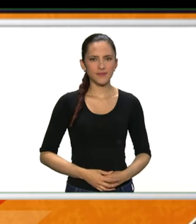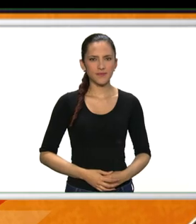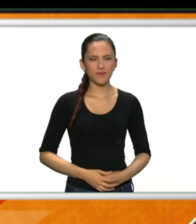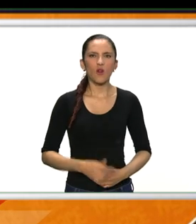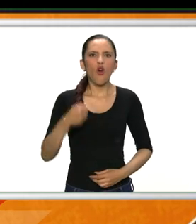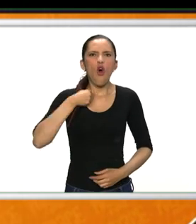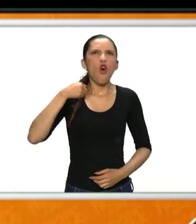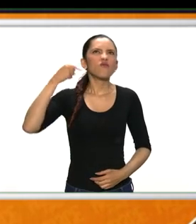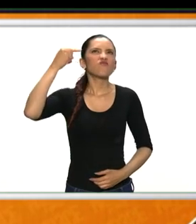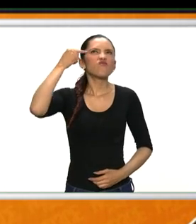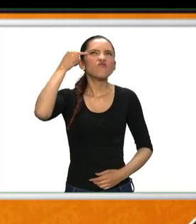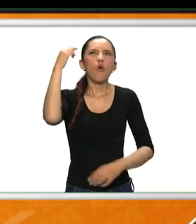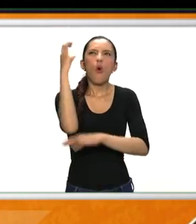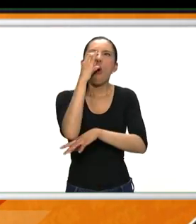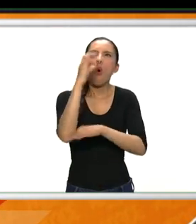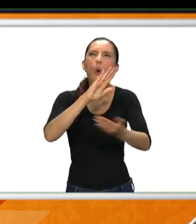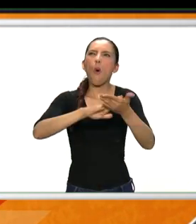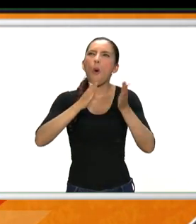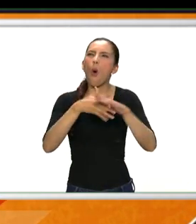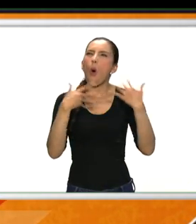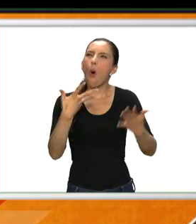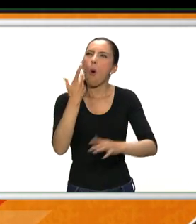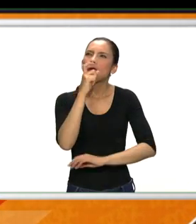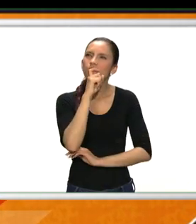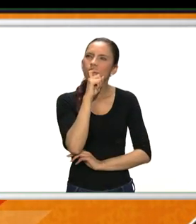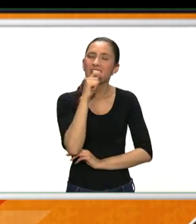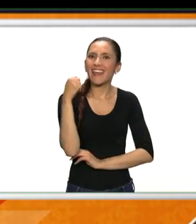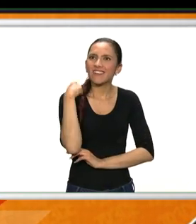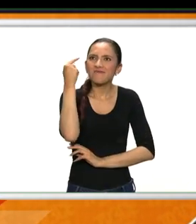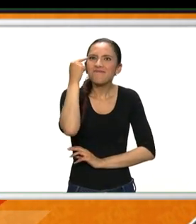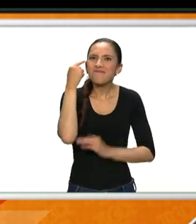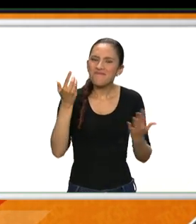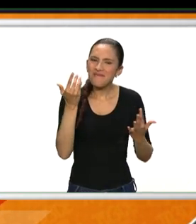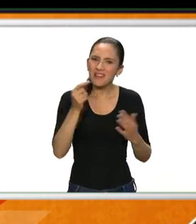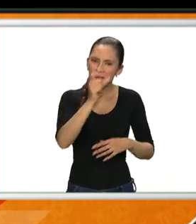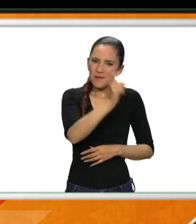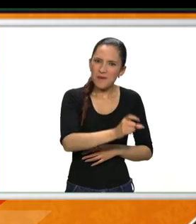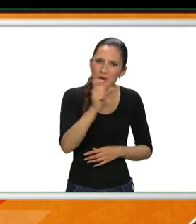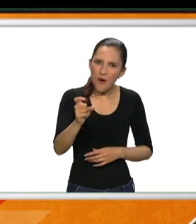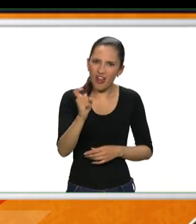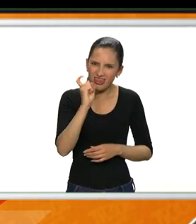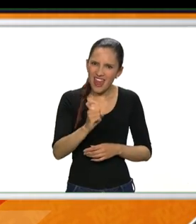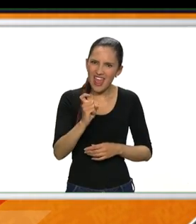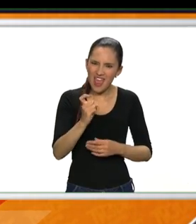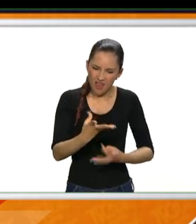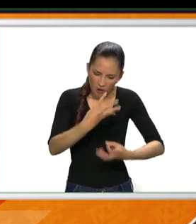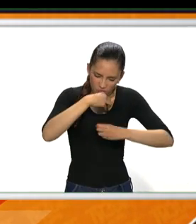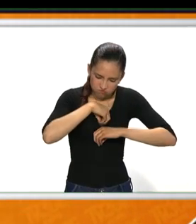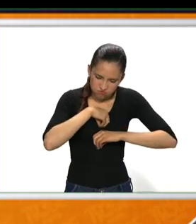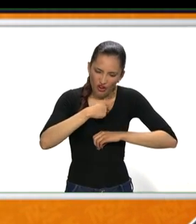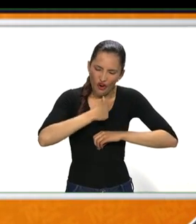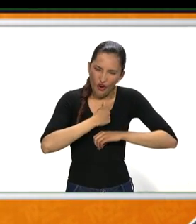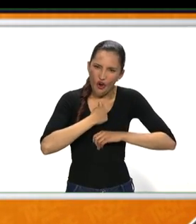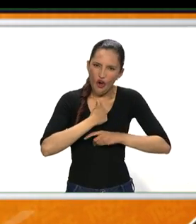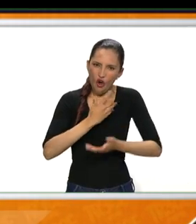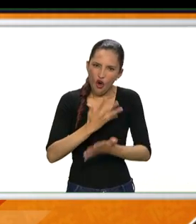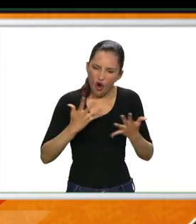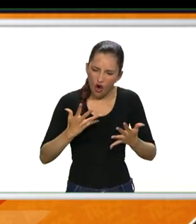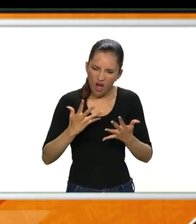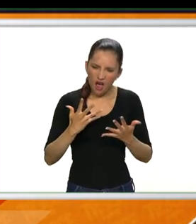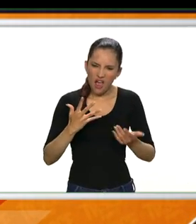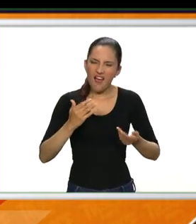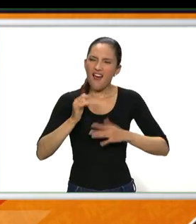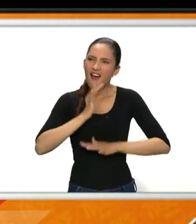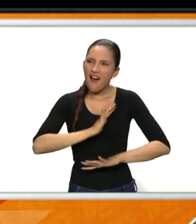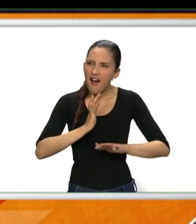Yo me imagino una Colombia en paz en donde de verdad cada uno haga el trabajo personal interno de